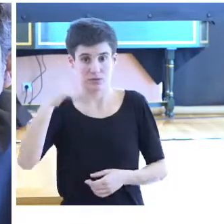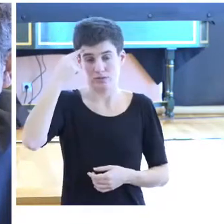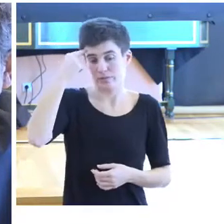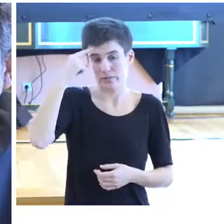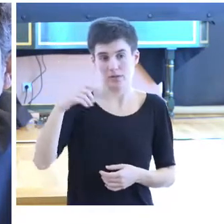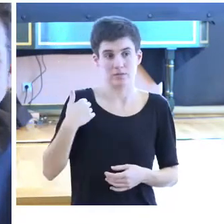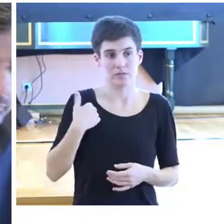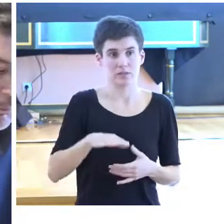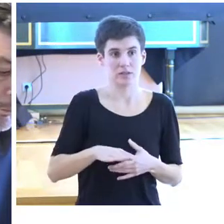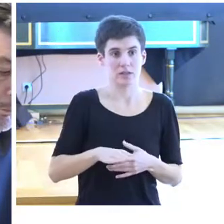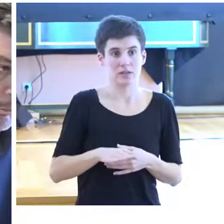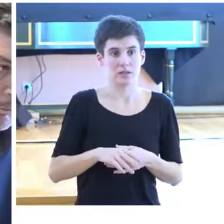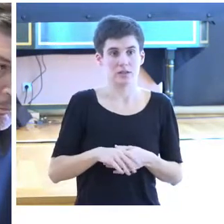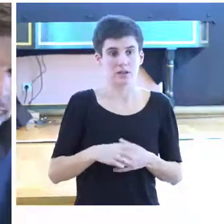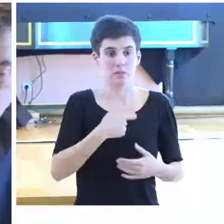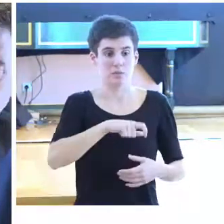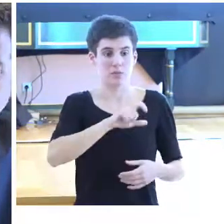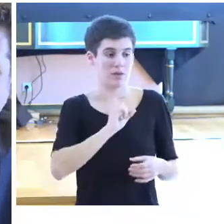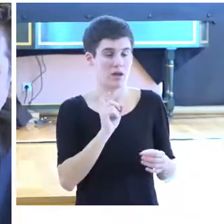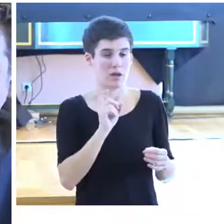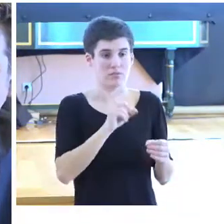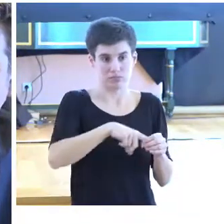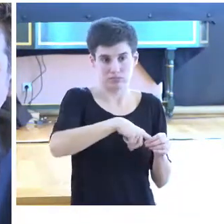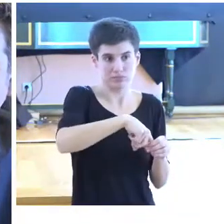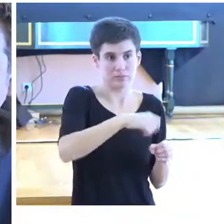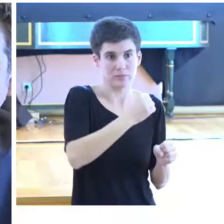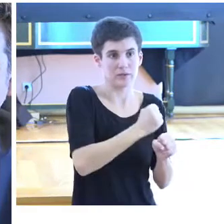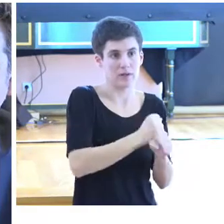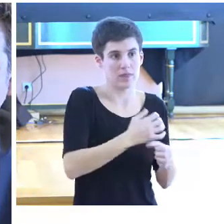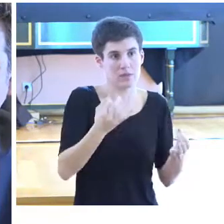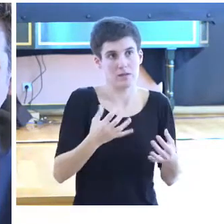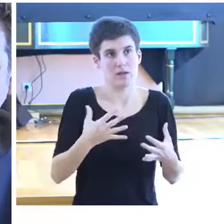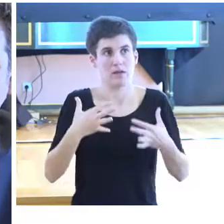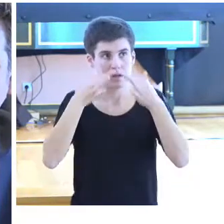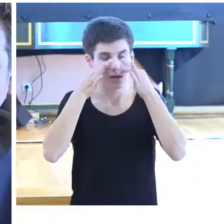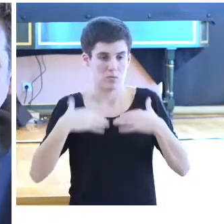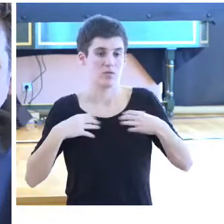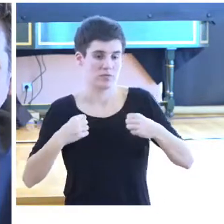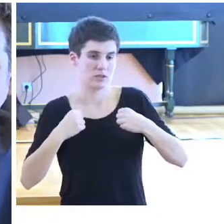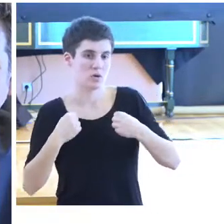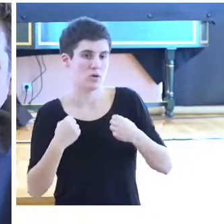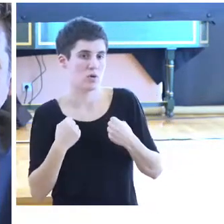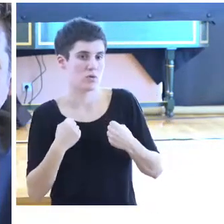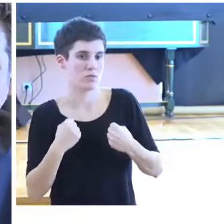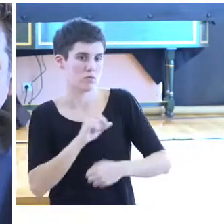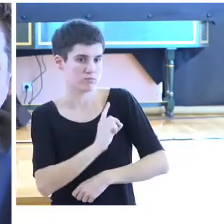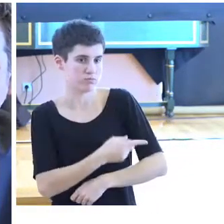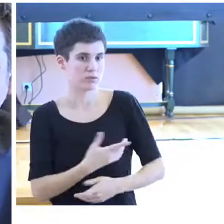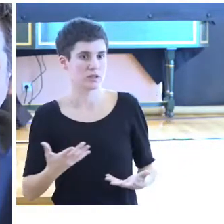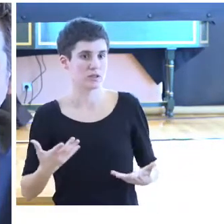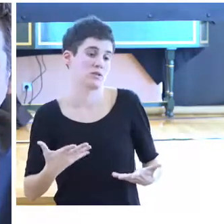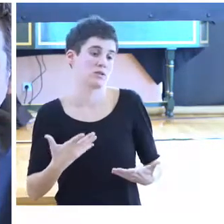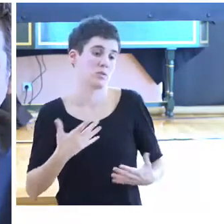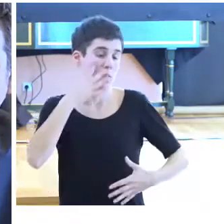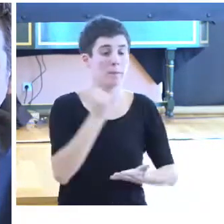para acceder a los cuerpos policiales se tiene que estar en condiciones físicas al 100% y, por eso, pues hacen pruebas